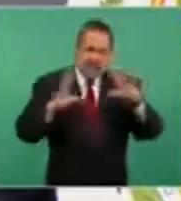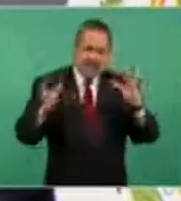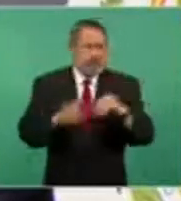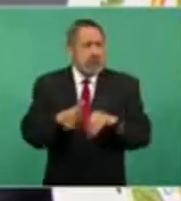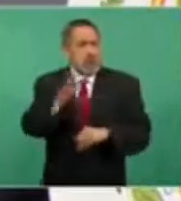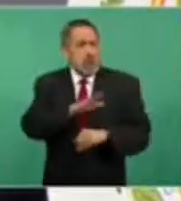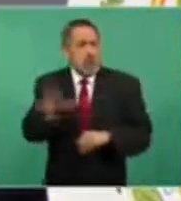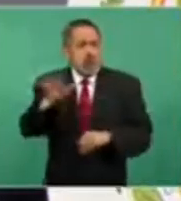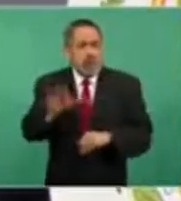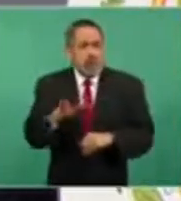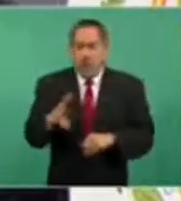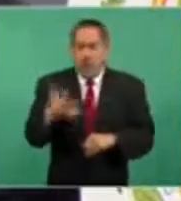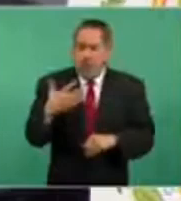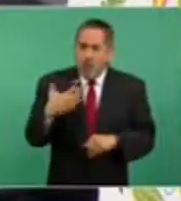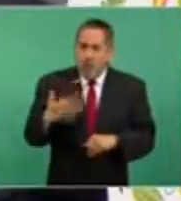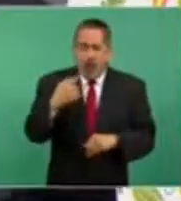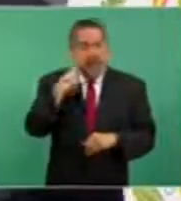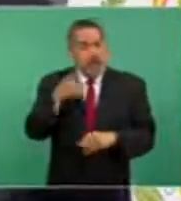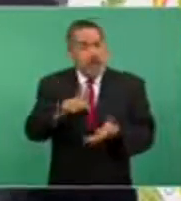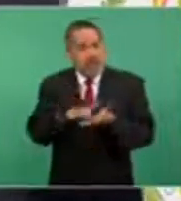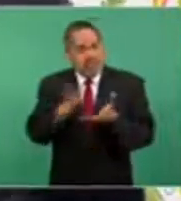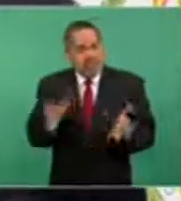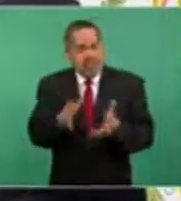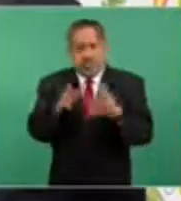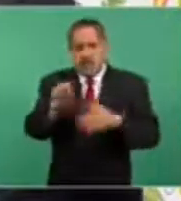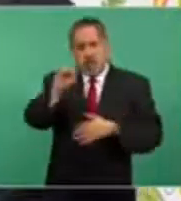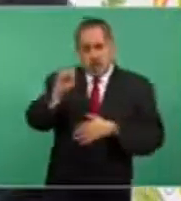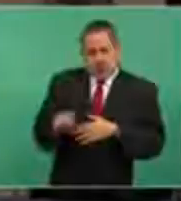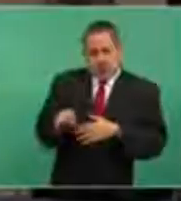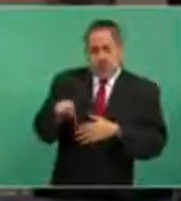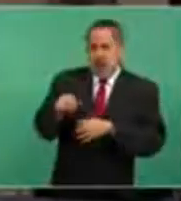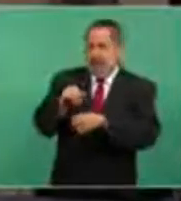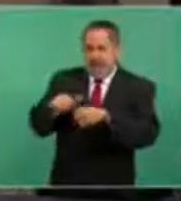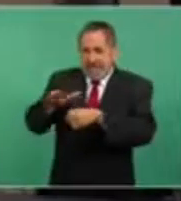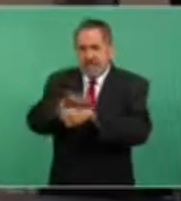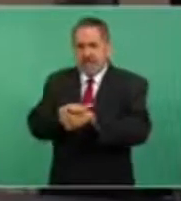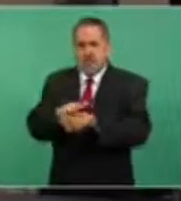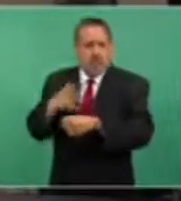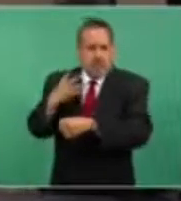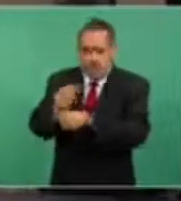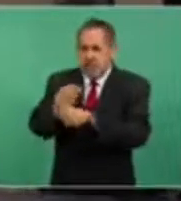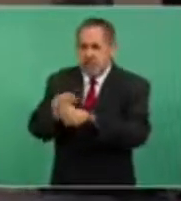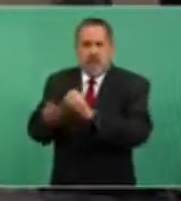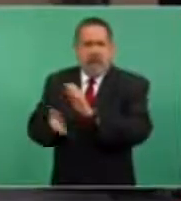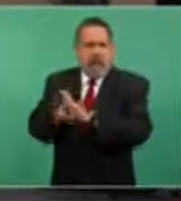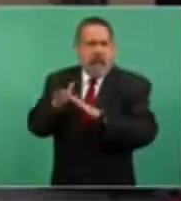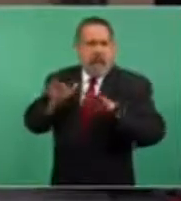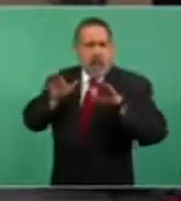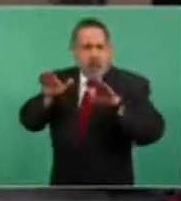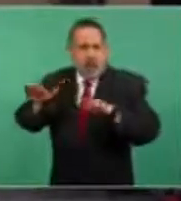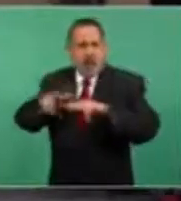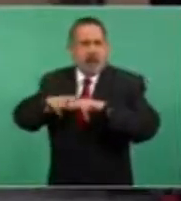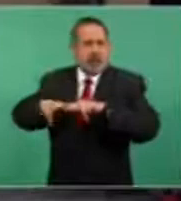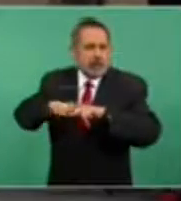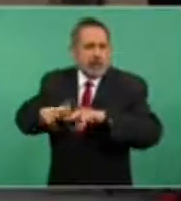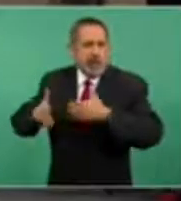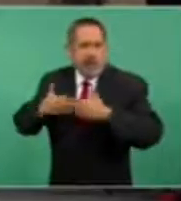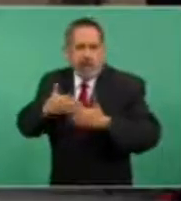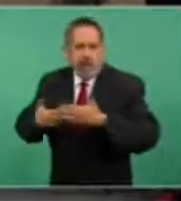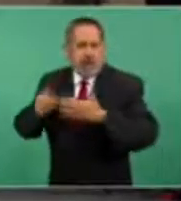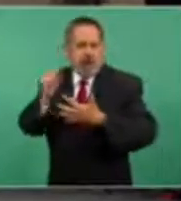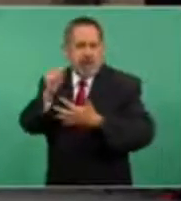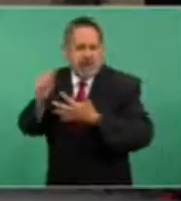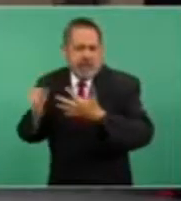promoviendo el sureste y el ismo con la construcción de aeropuertos, buenas carreteras y trenes modernos,